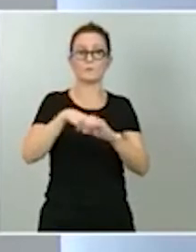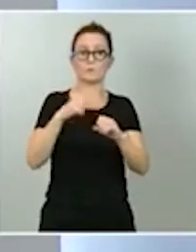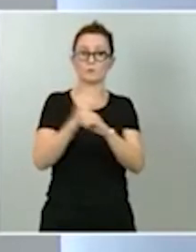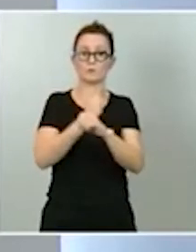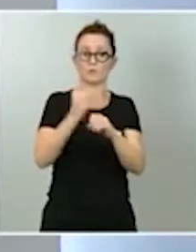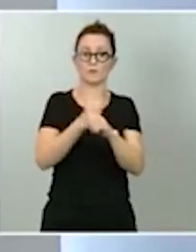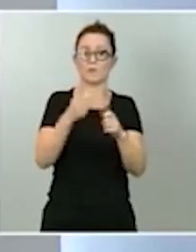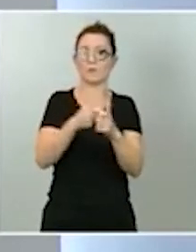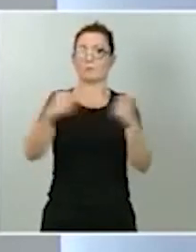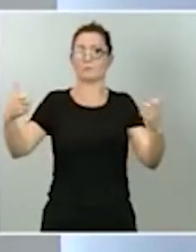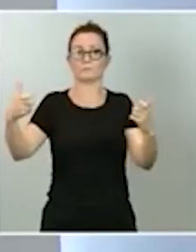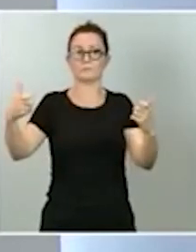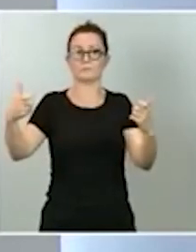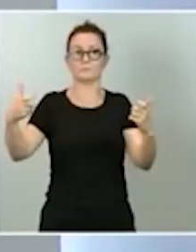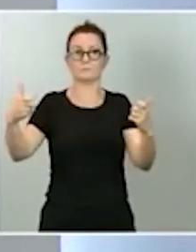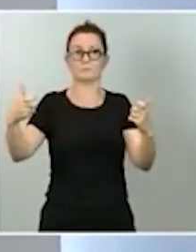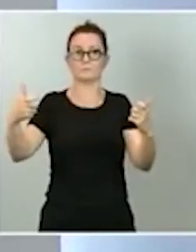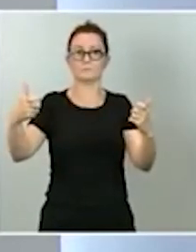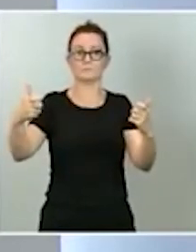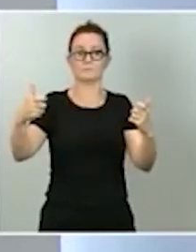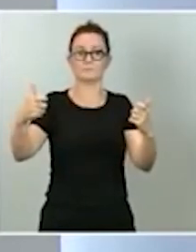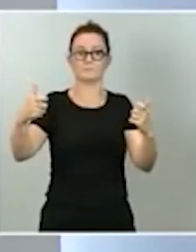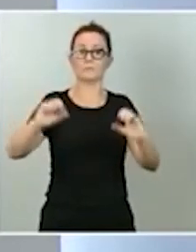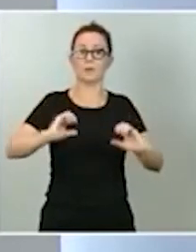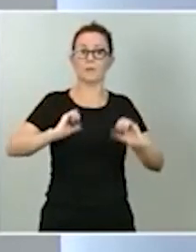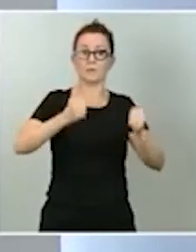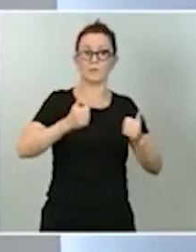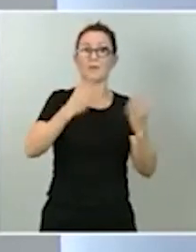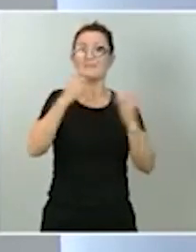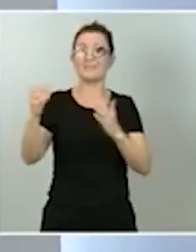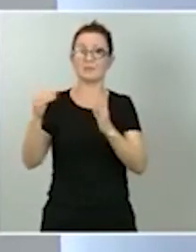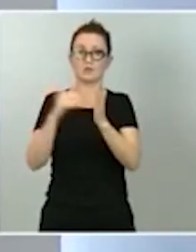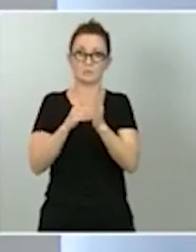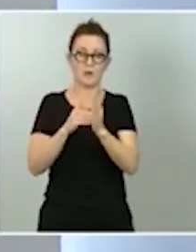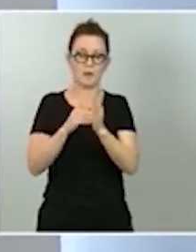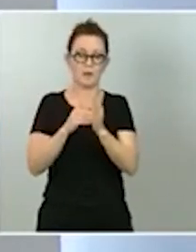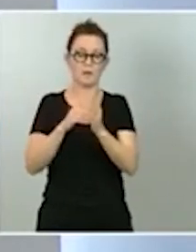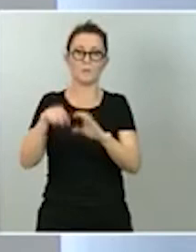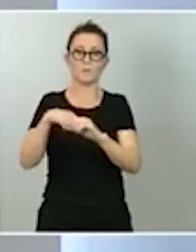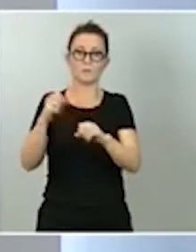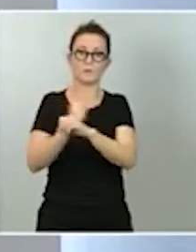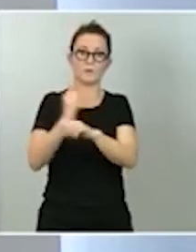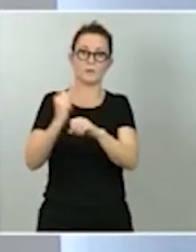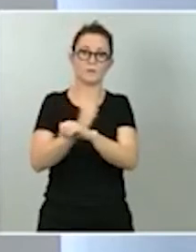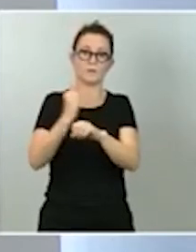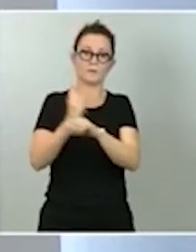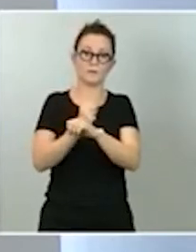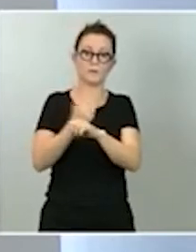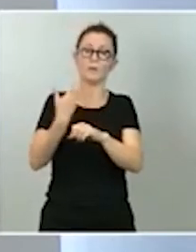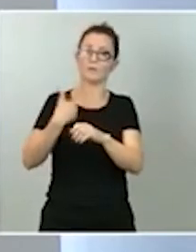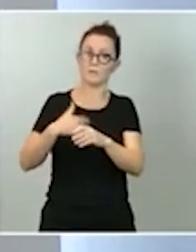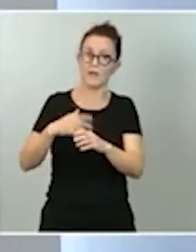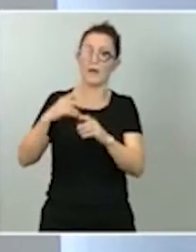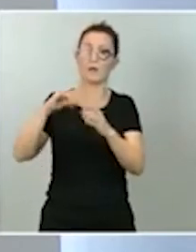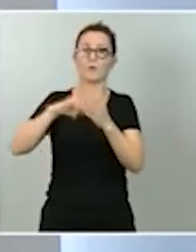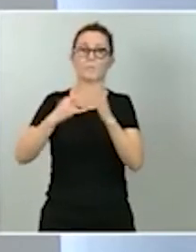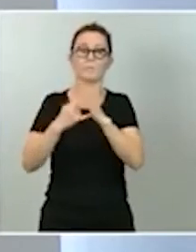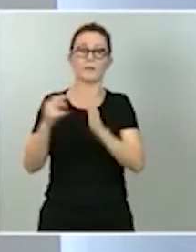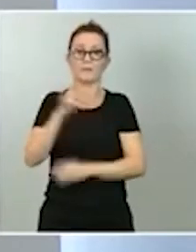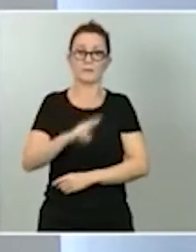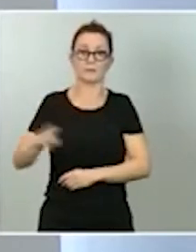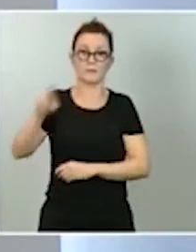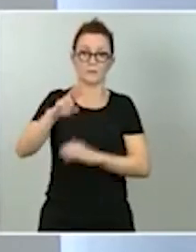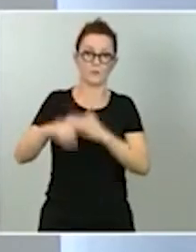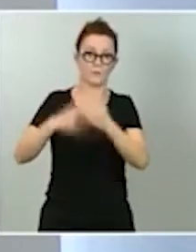escenario inercial y superior a los 600.000 puestos de trabajo solamente con el plan de recuperación. Pero, como le